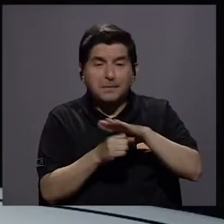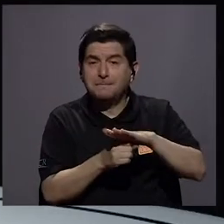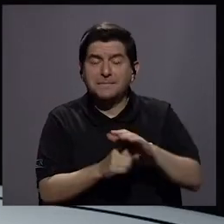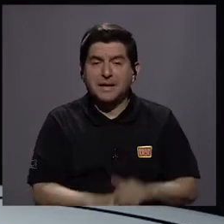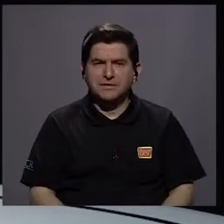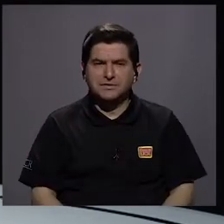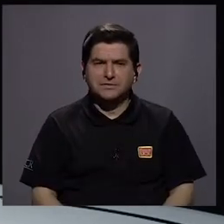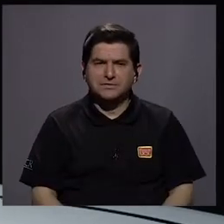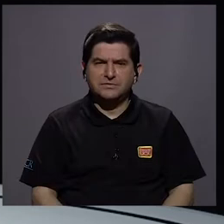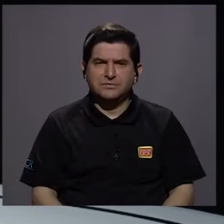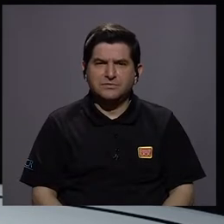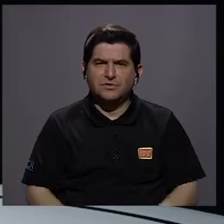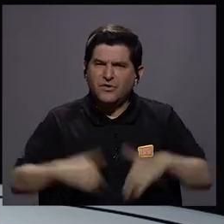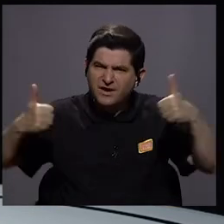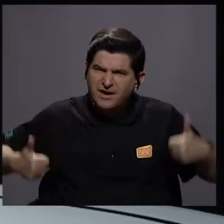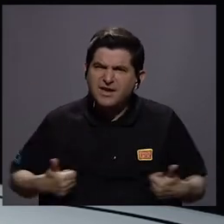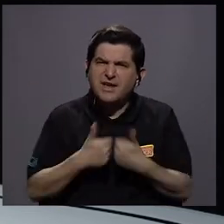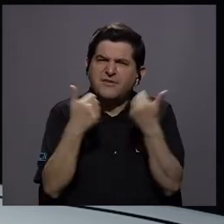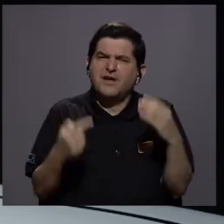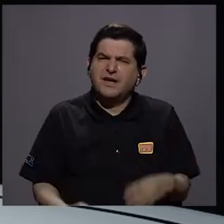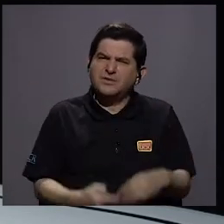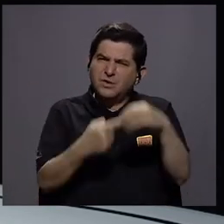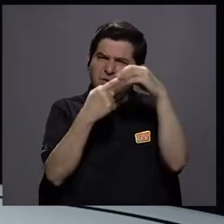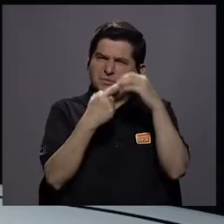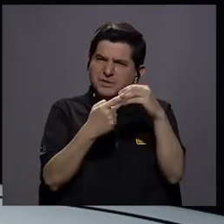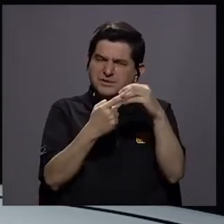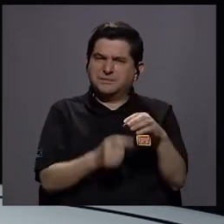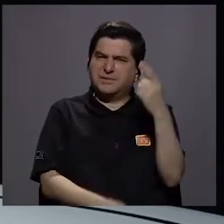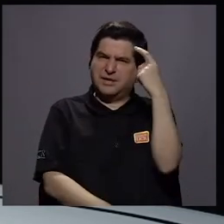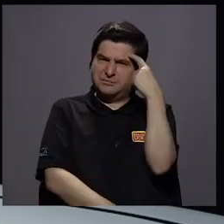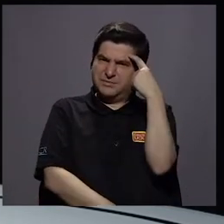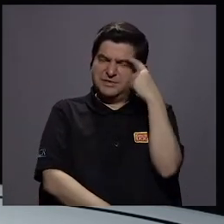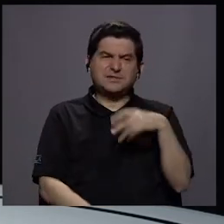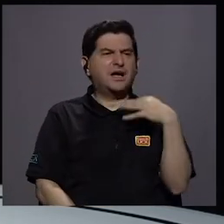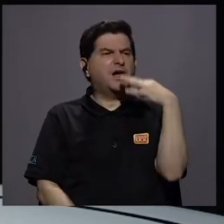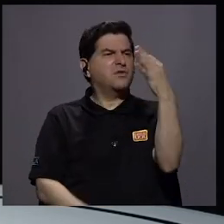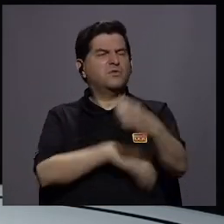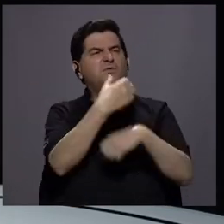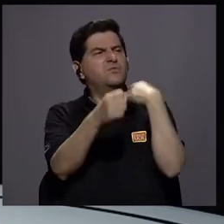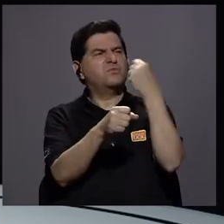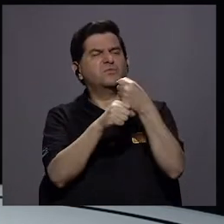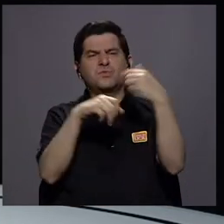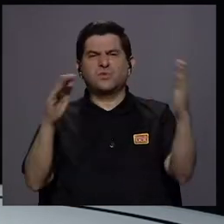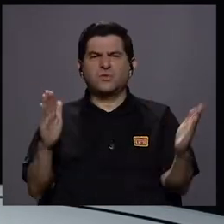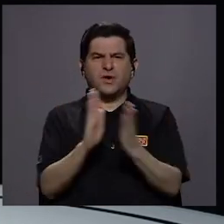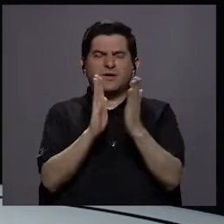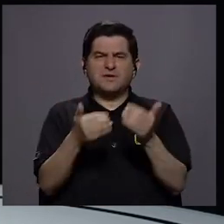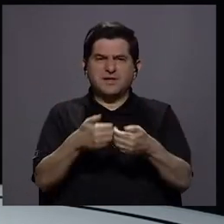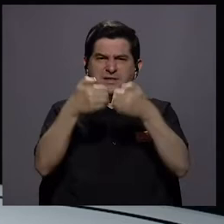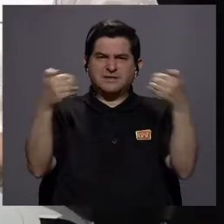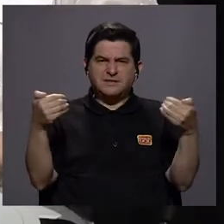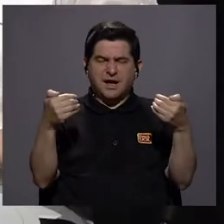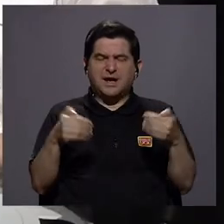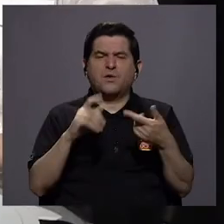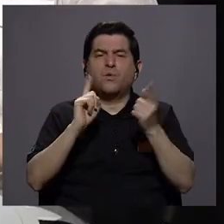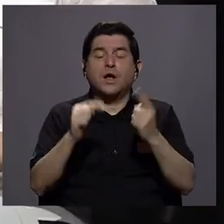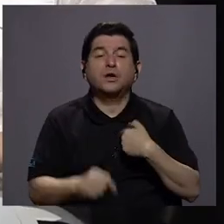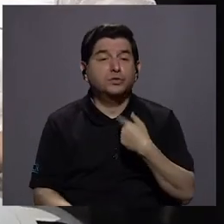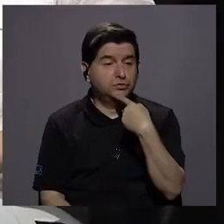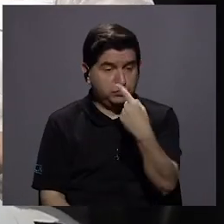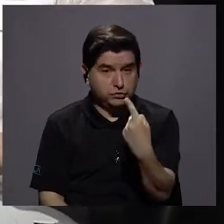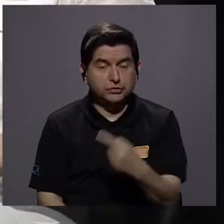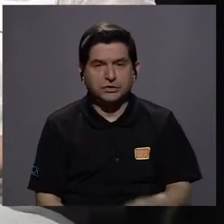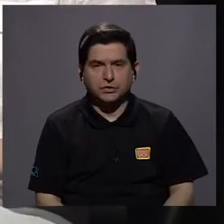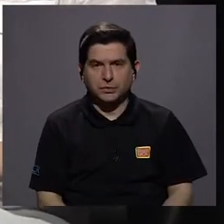¿Cuál sería el desafío principal en el orden de los próximos años para enfrentar esa brecha, doña Rosabro? Yo diría que